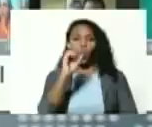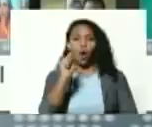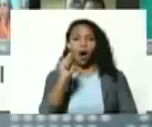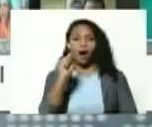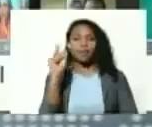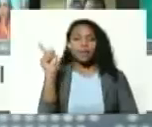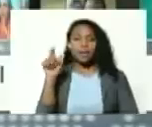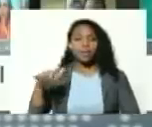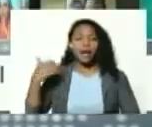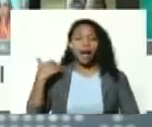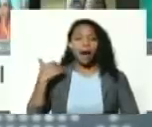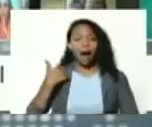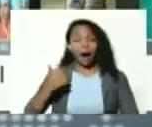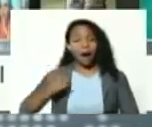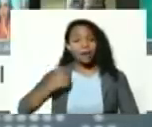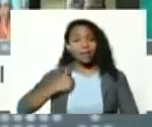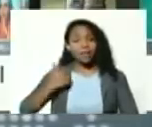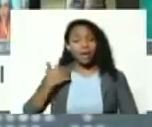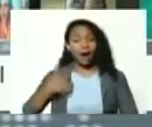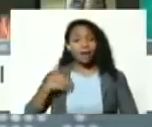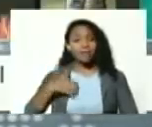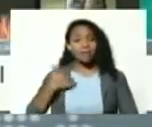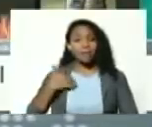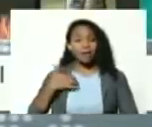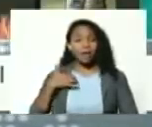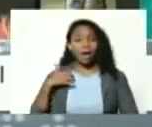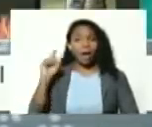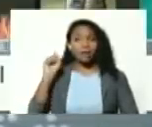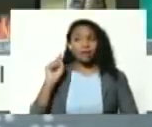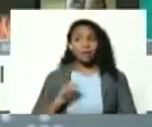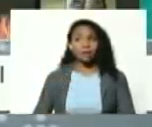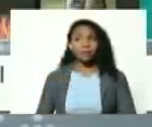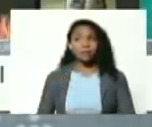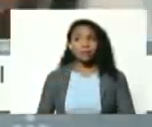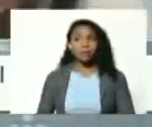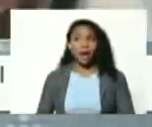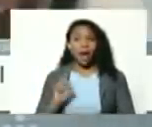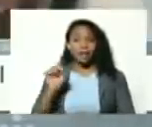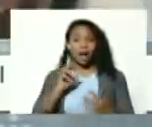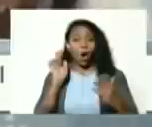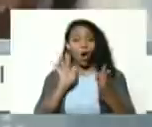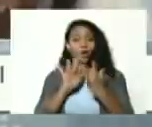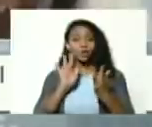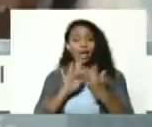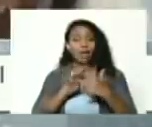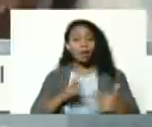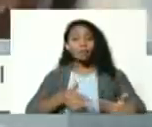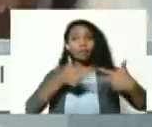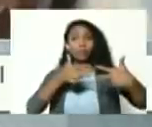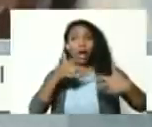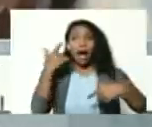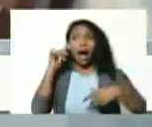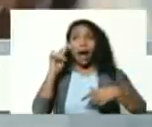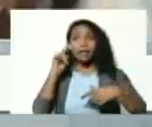Argentina desde nuestra hermana Argentina está conectada ¿verdad? Karina